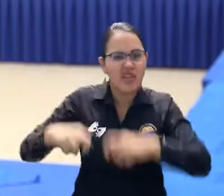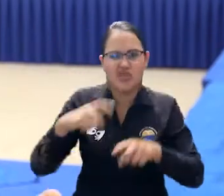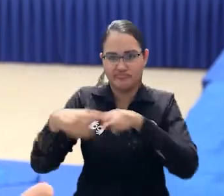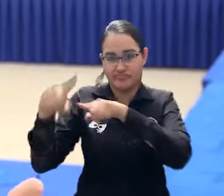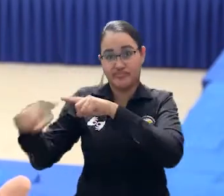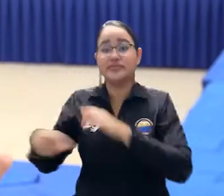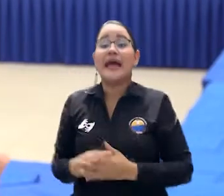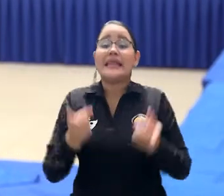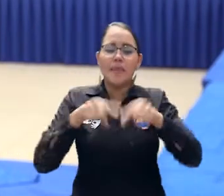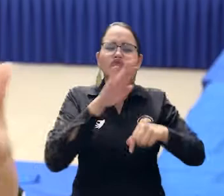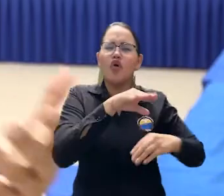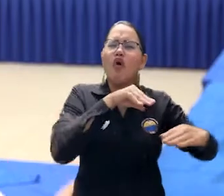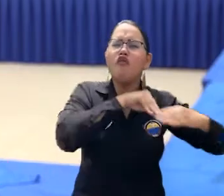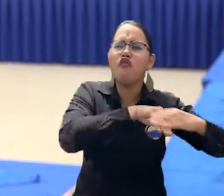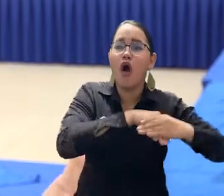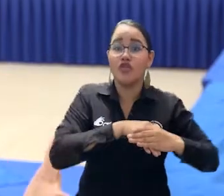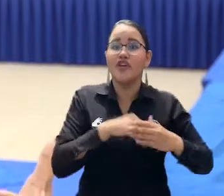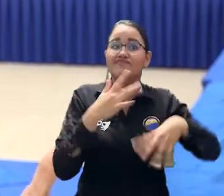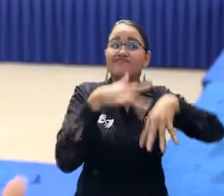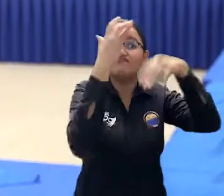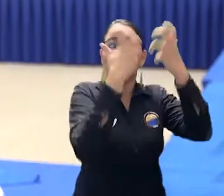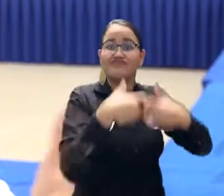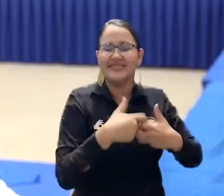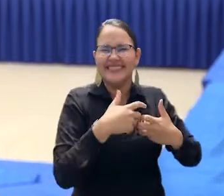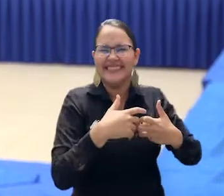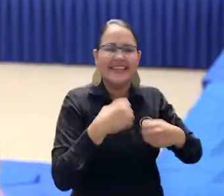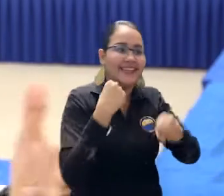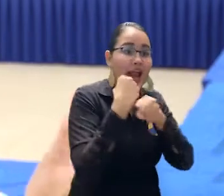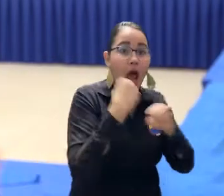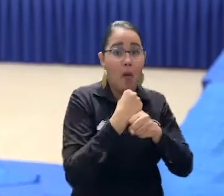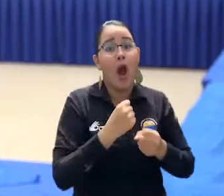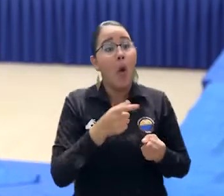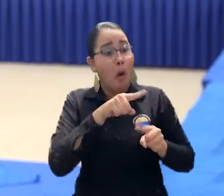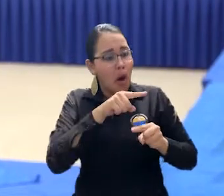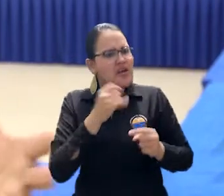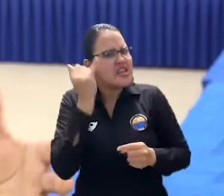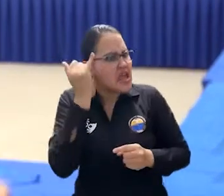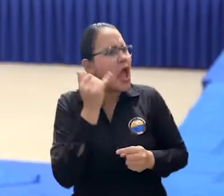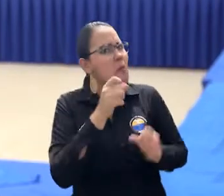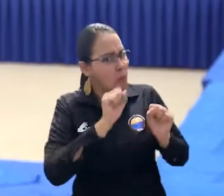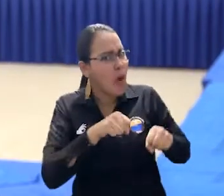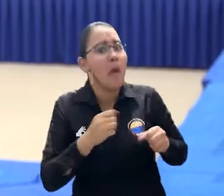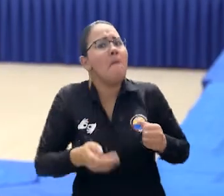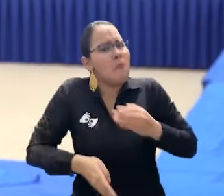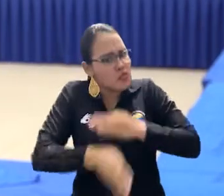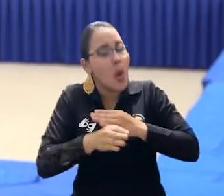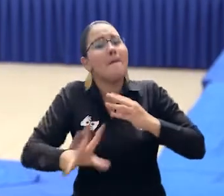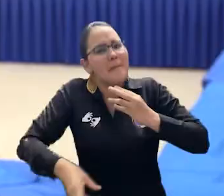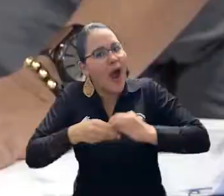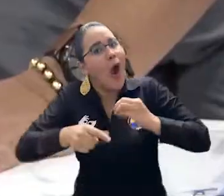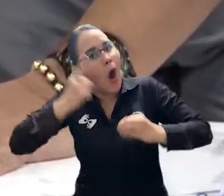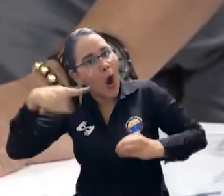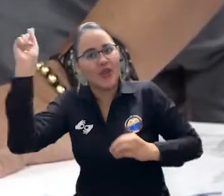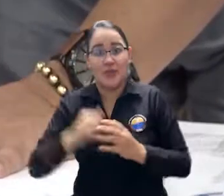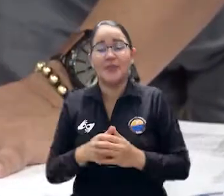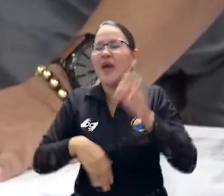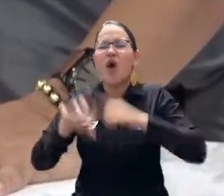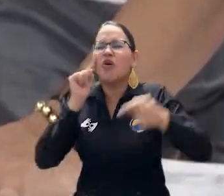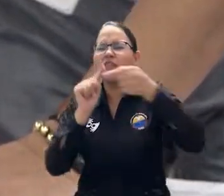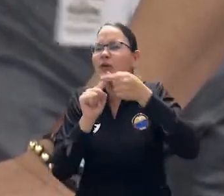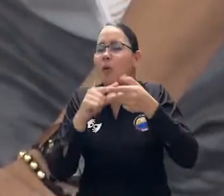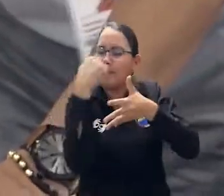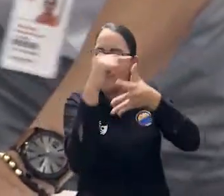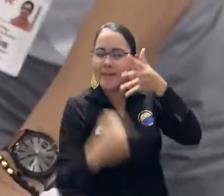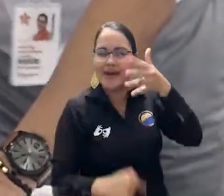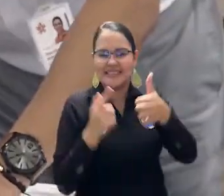potencial del SENA, no solo en el Fondo Emprender, sino en toda la red de tutores y mentores que tiene y la alta experiencia que tiene en ese componente. La alianza se